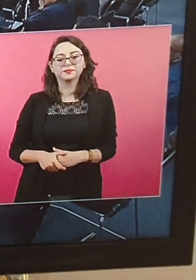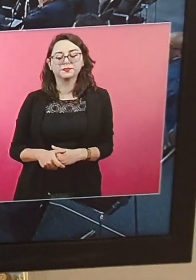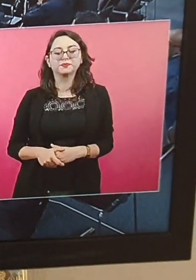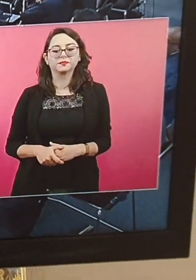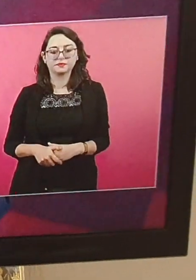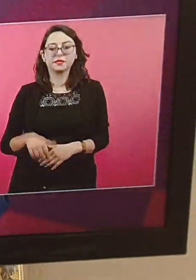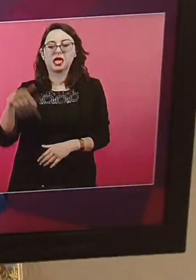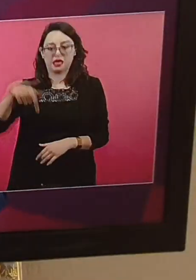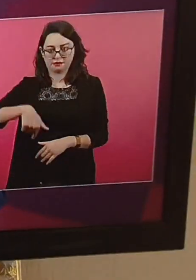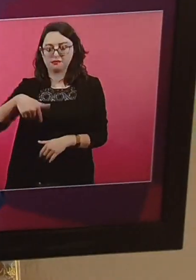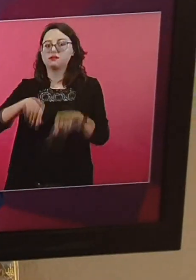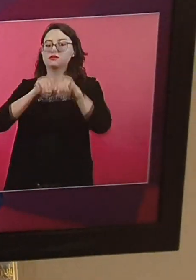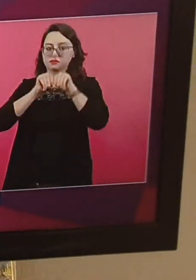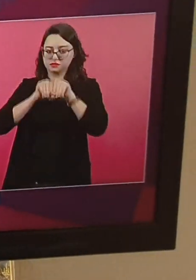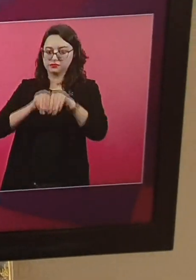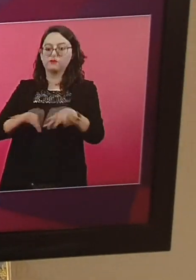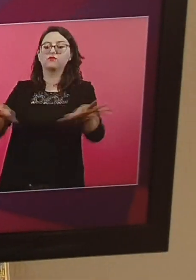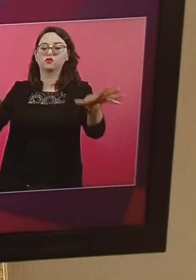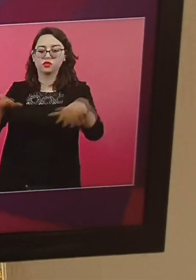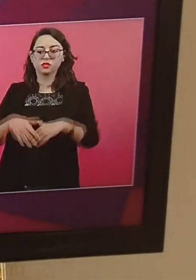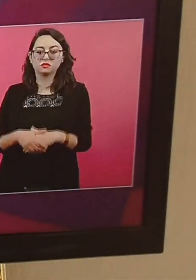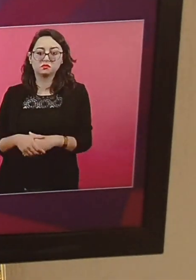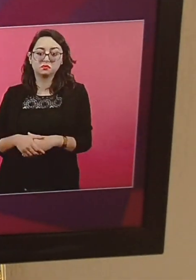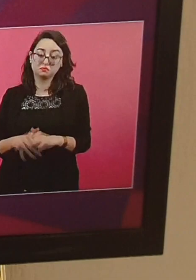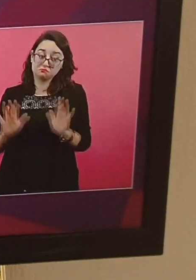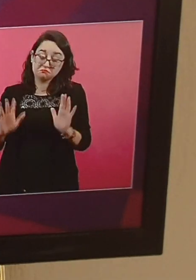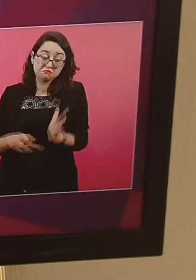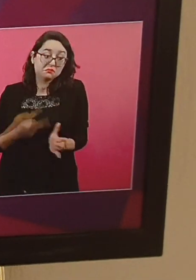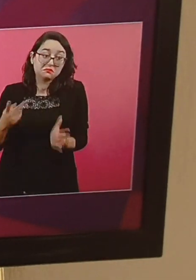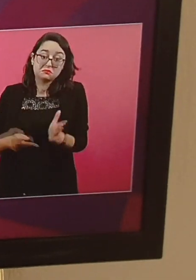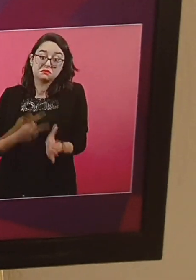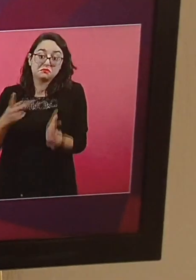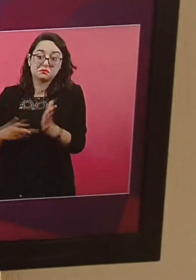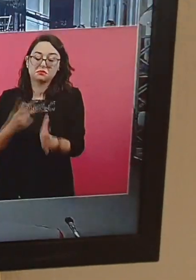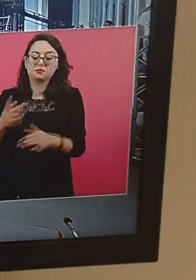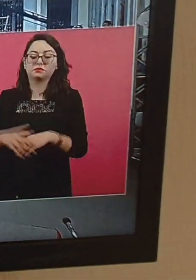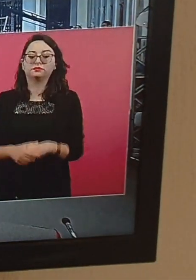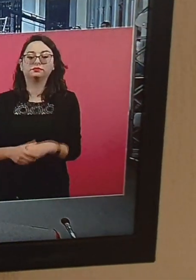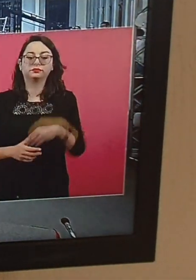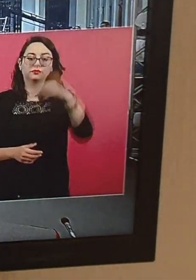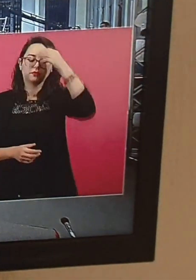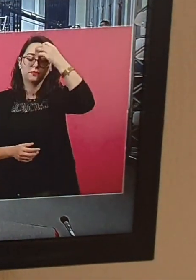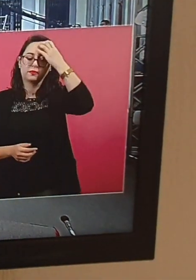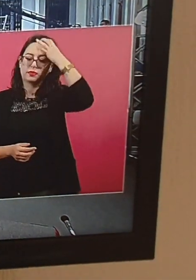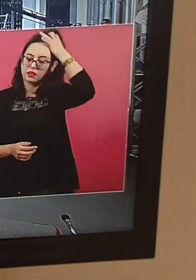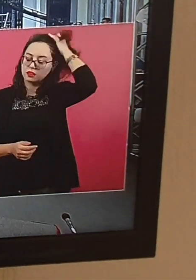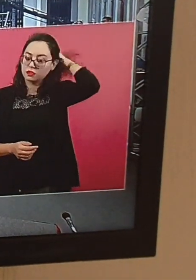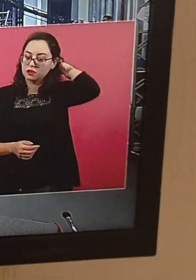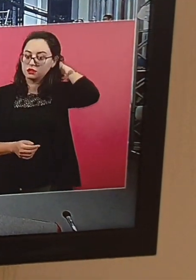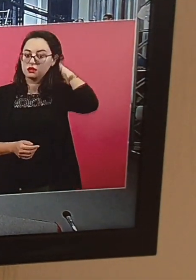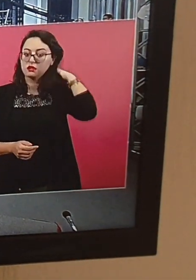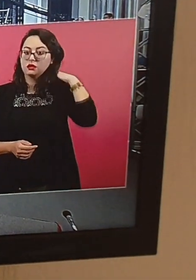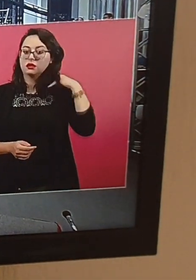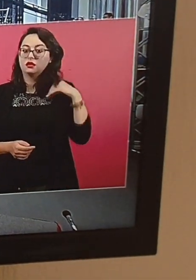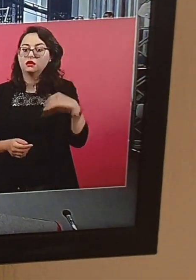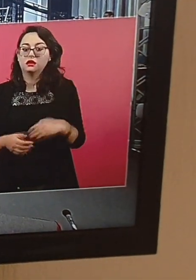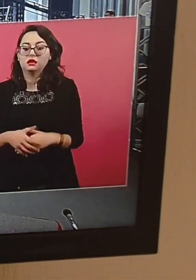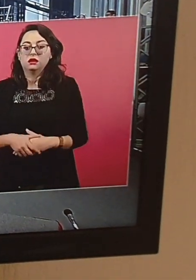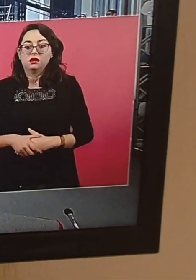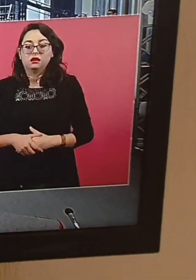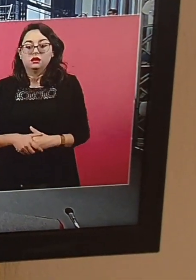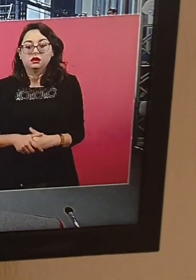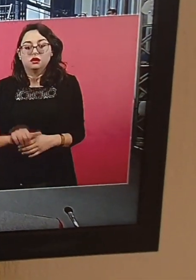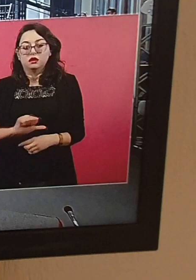Una mañanera. Más. O dos o tres. Presidente, hay otra pregunta relacionada con unos peloteros que fueron